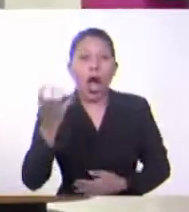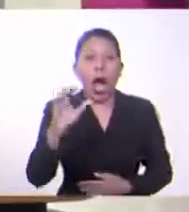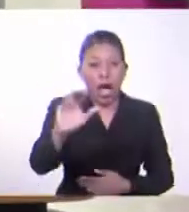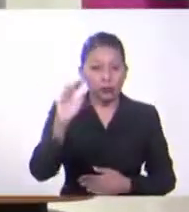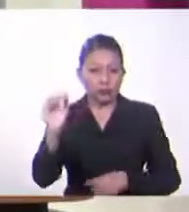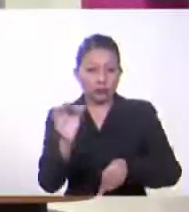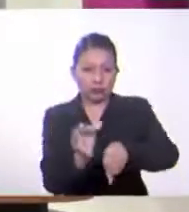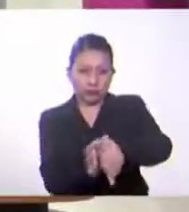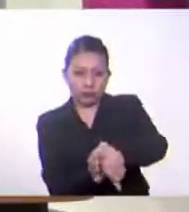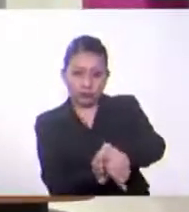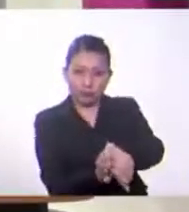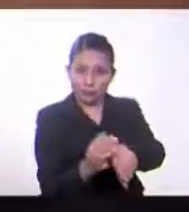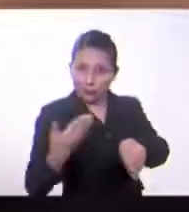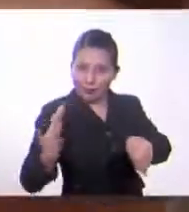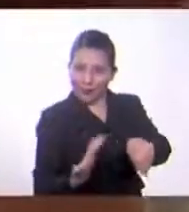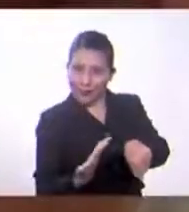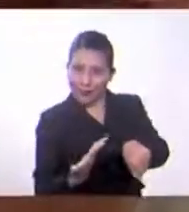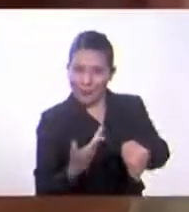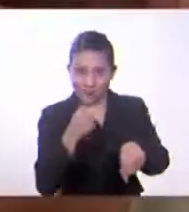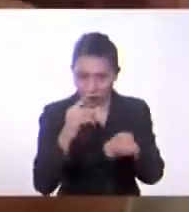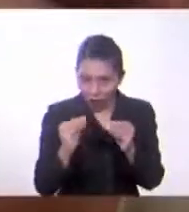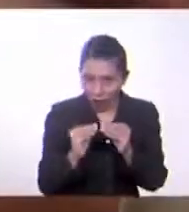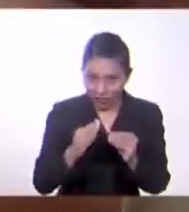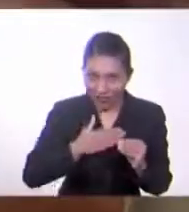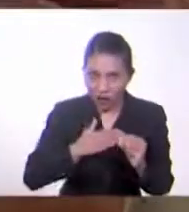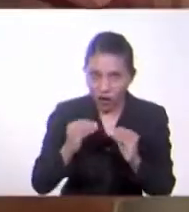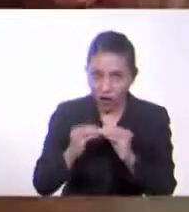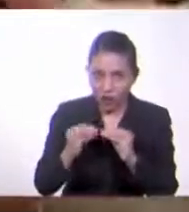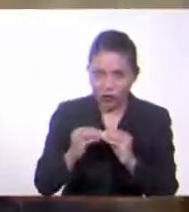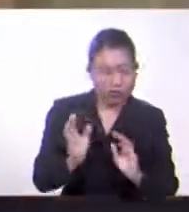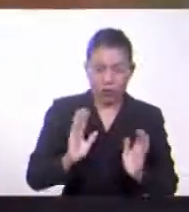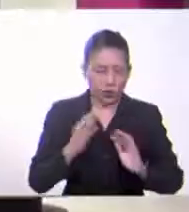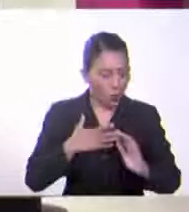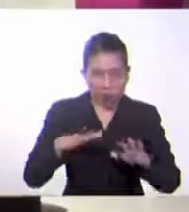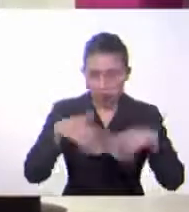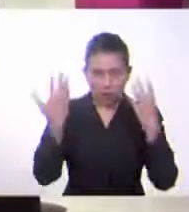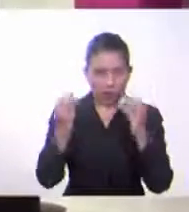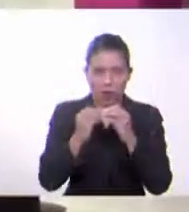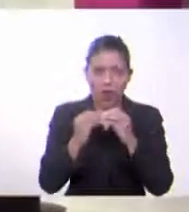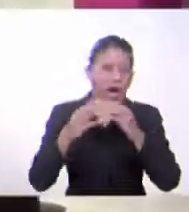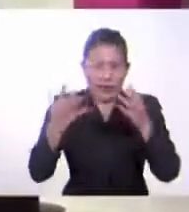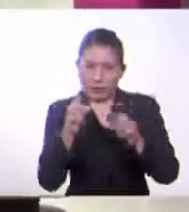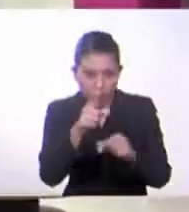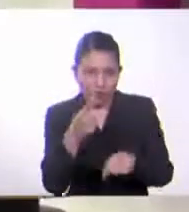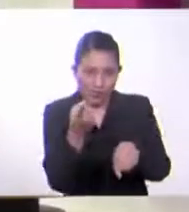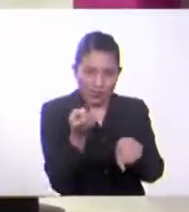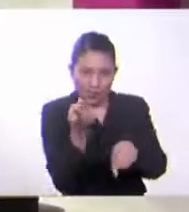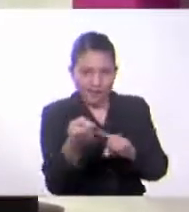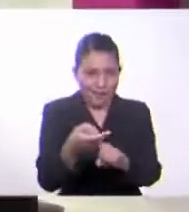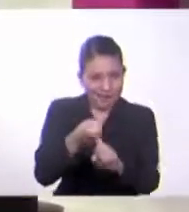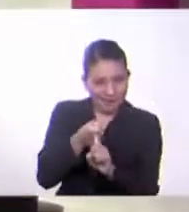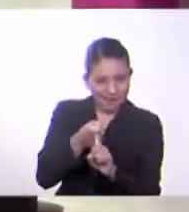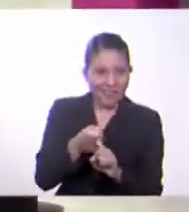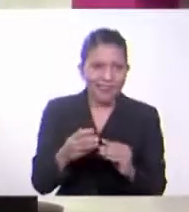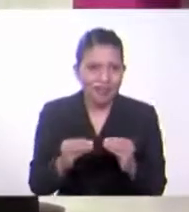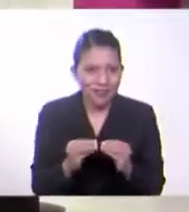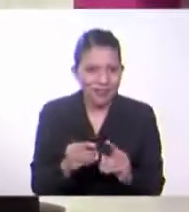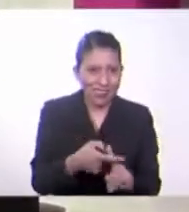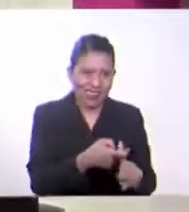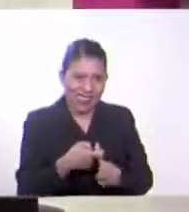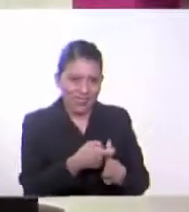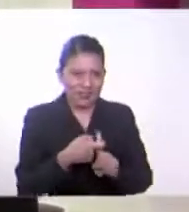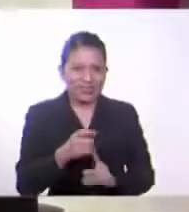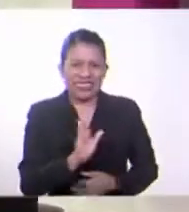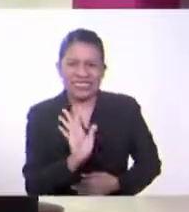Para quedar bien con el novio. ¿Tiene novio, verdad? No, fíjese. Ah, bueno, entonces con este lo va a conseguir. Ya, puede ser, sí. Pero,